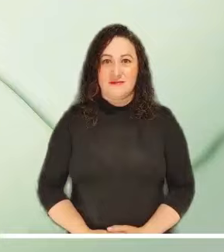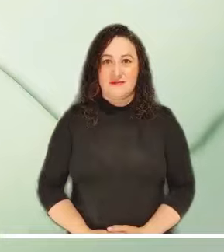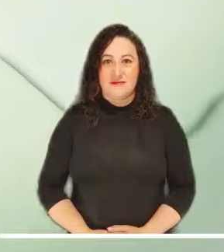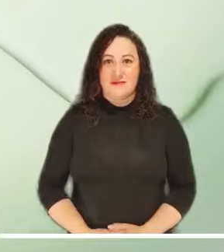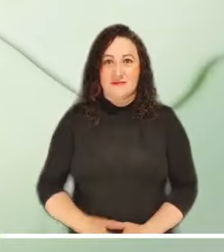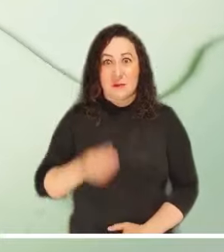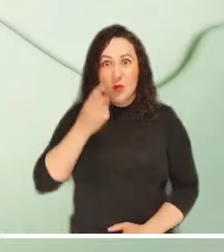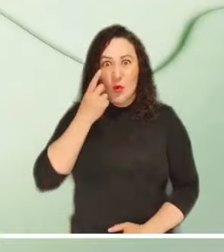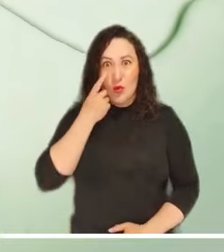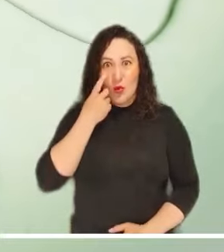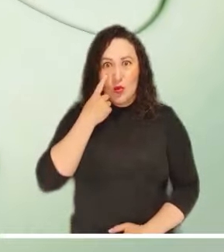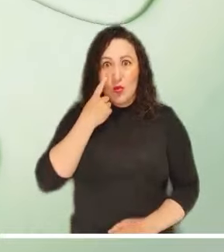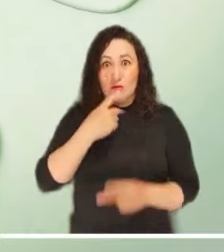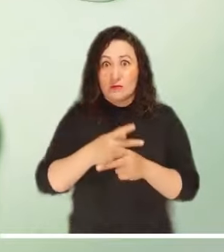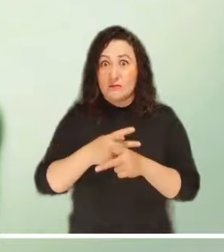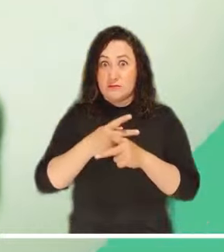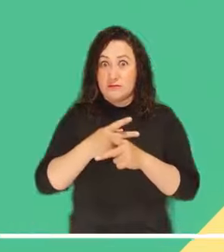mañana.